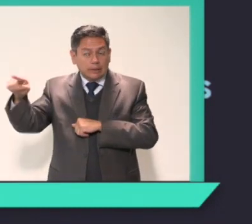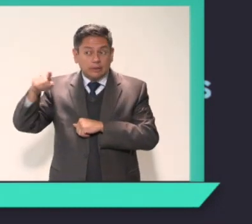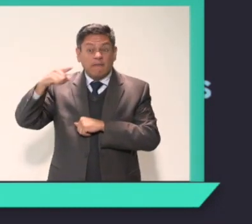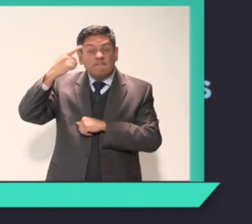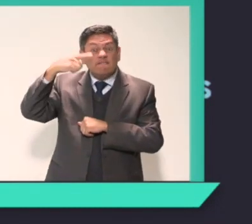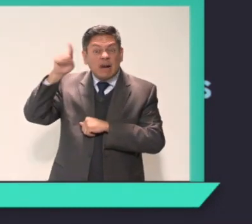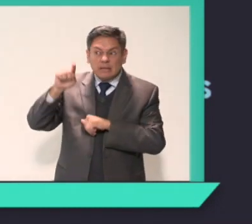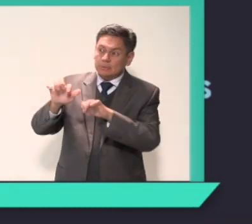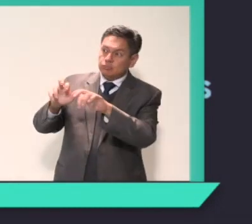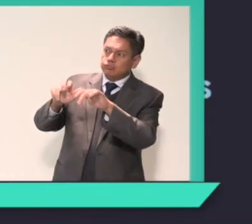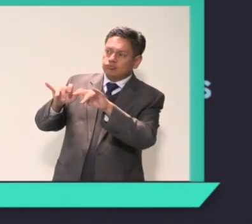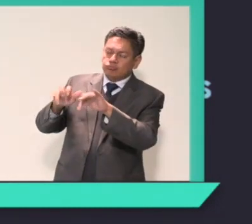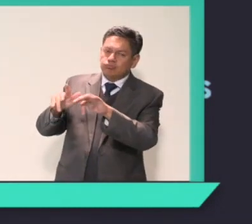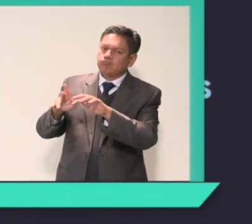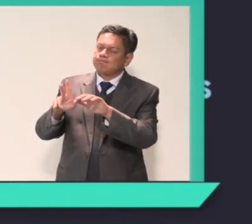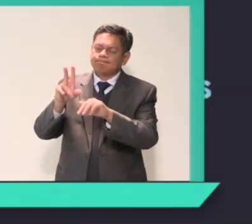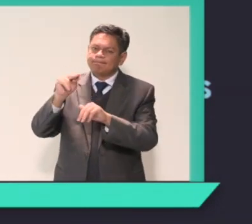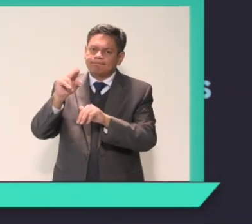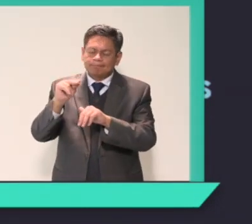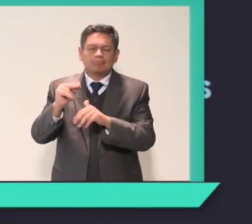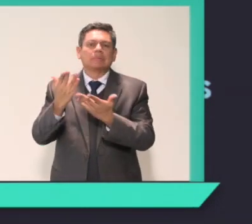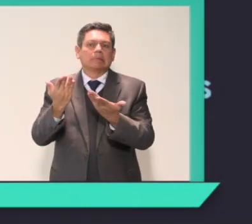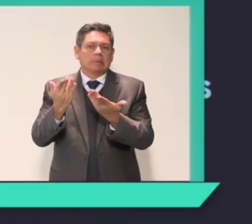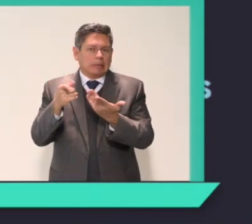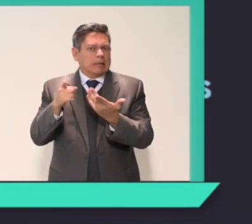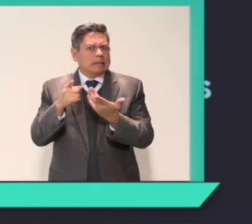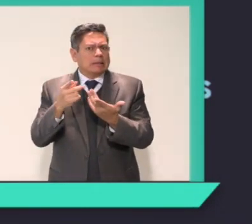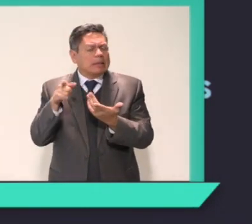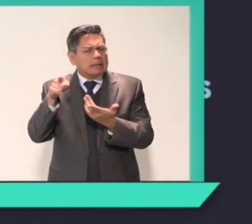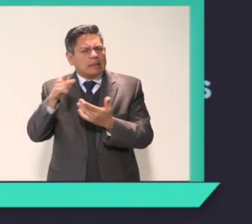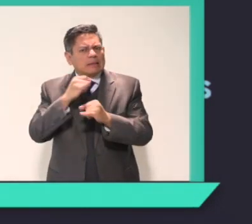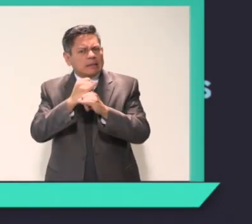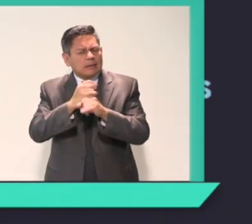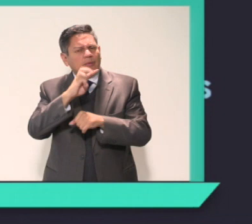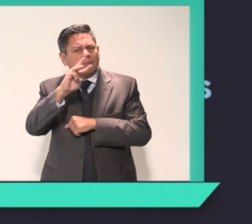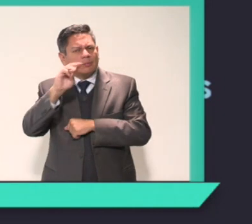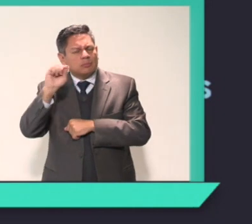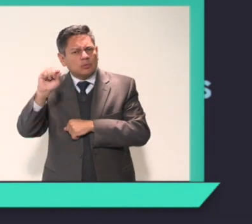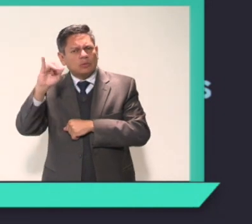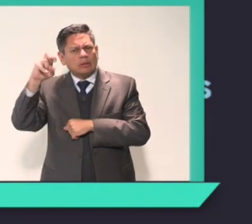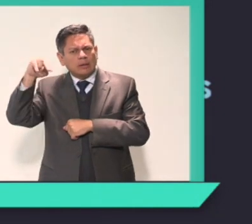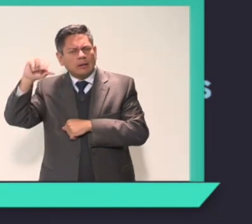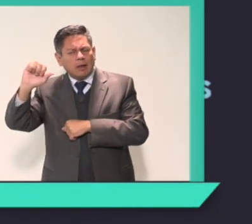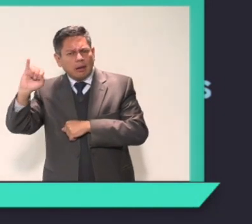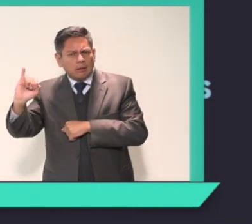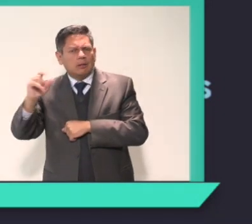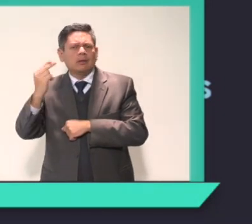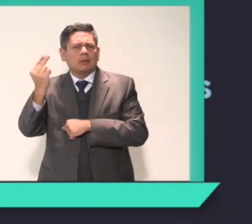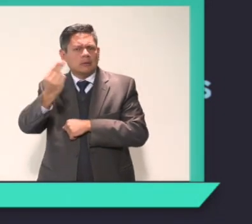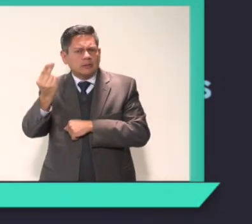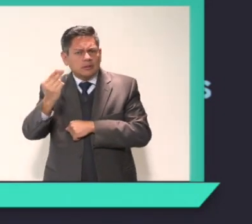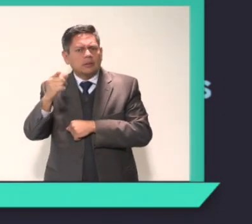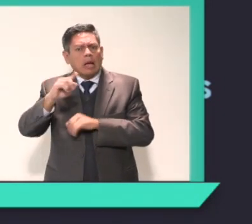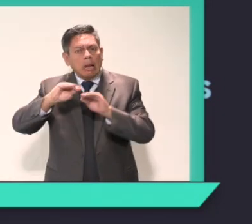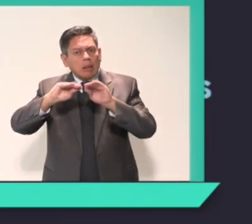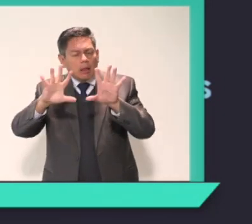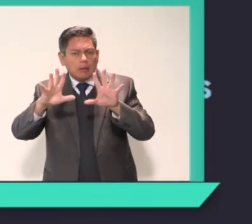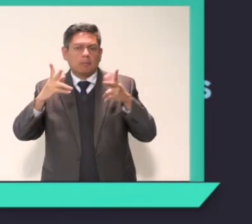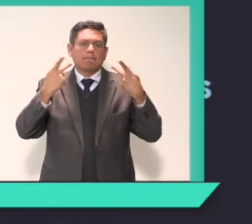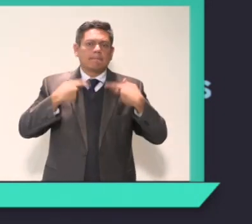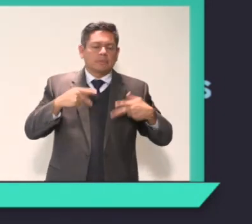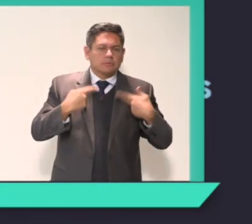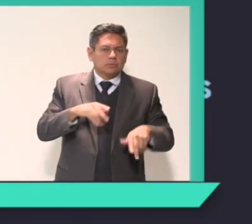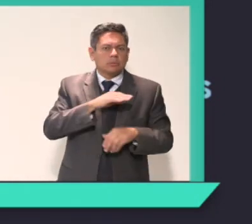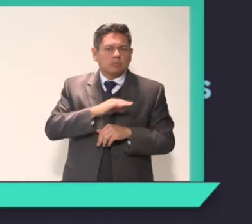sean utilizadas no sólo para atender las solicitudes de información de las personas, sino también para la gestión de la